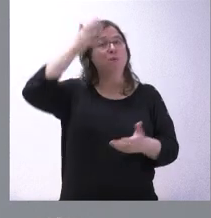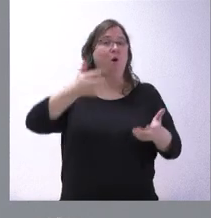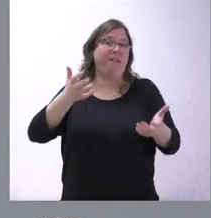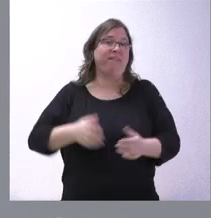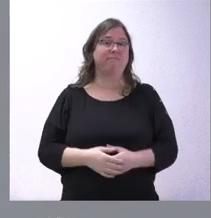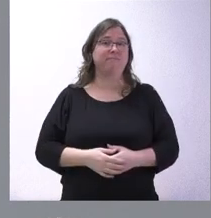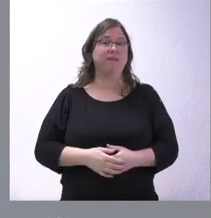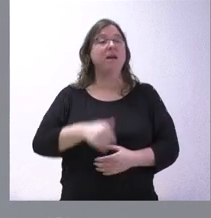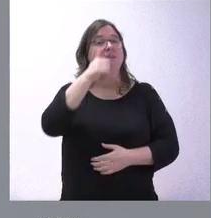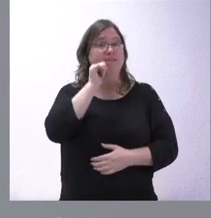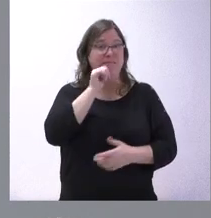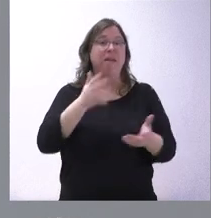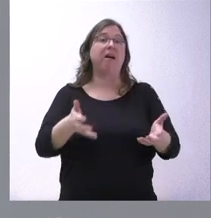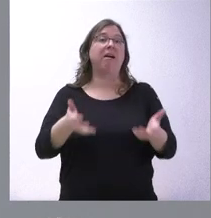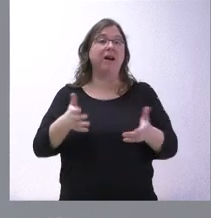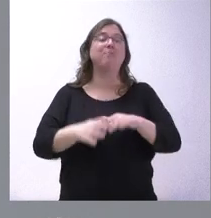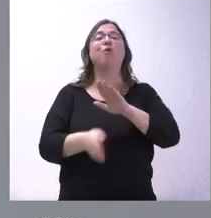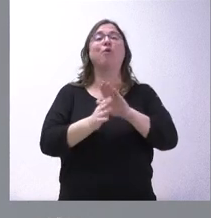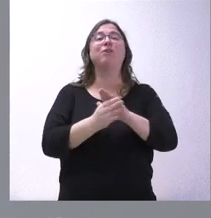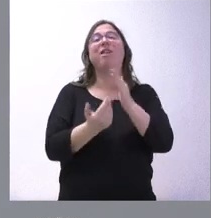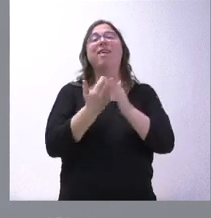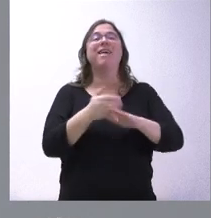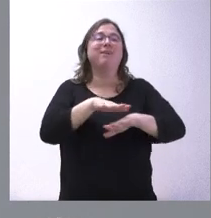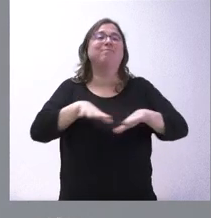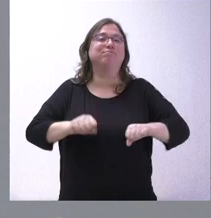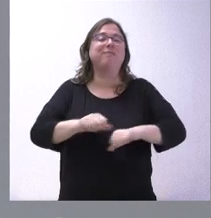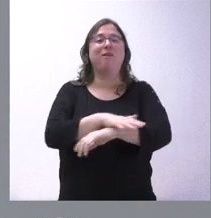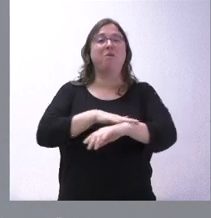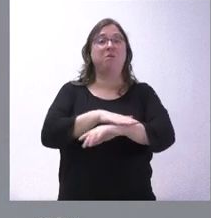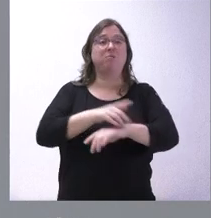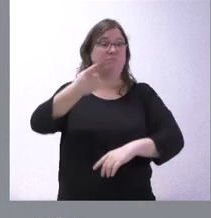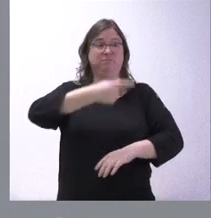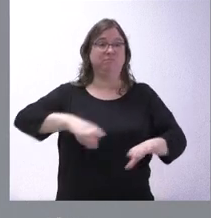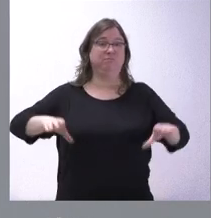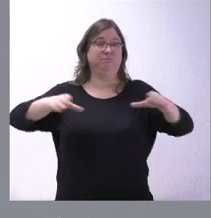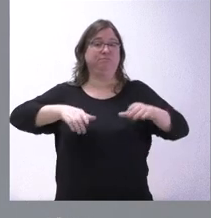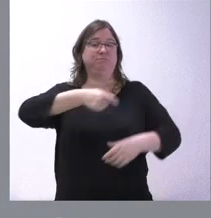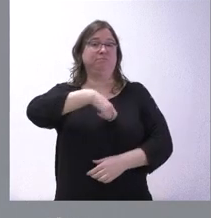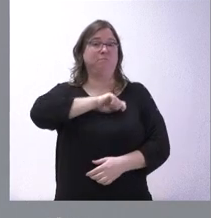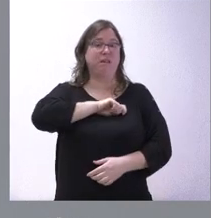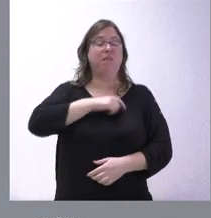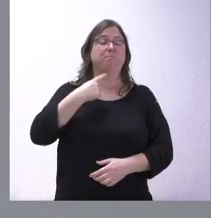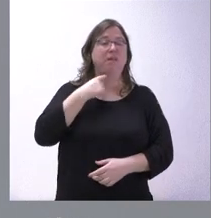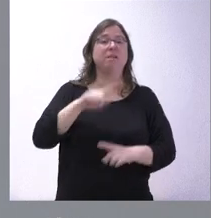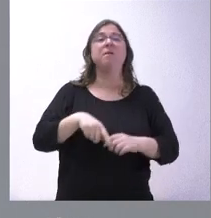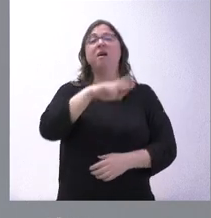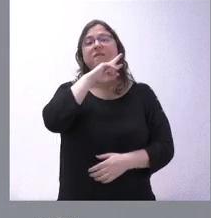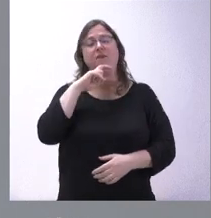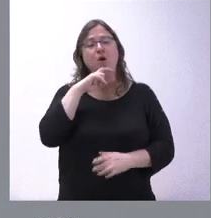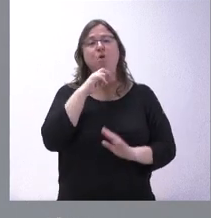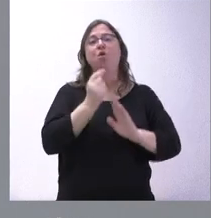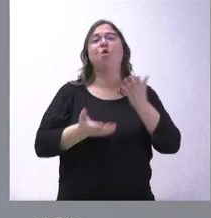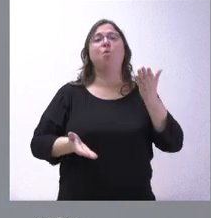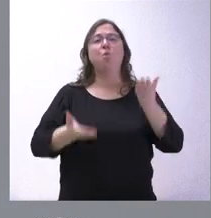gana Pedro Sánchez porque sigue unos días más en el Gobierno y perdemos el conjunto de los españoles y perdemos los valores de justicia y de igualdad que